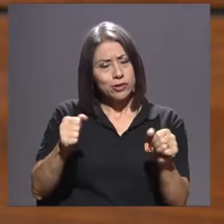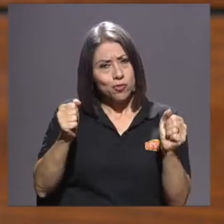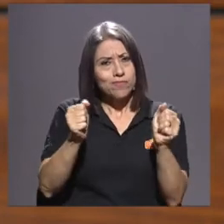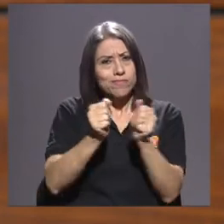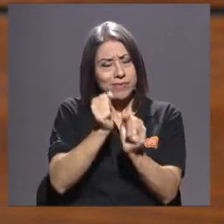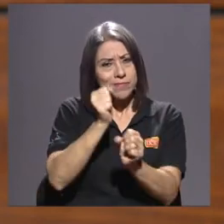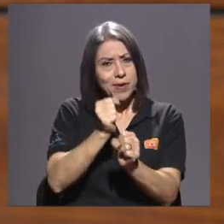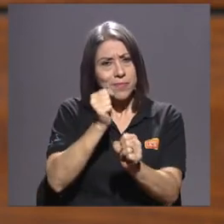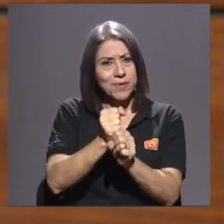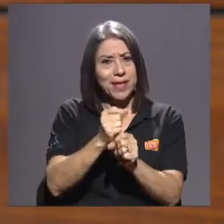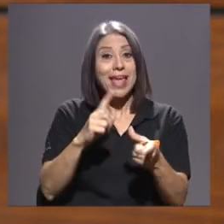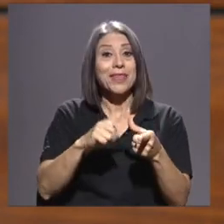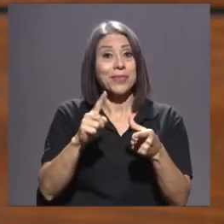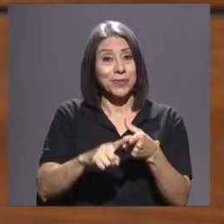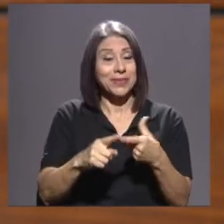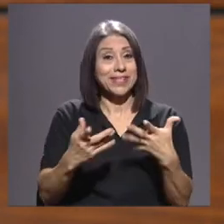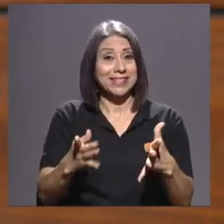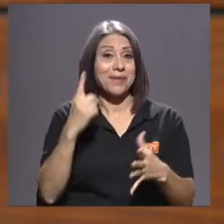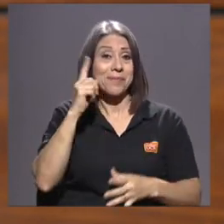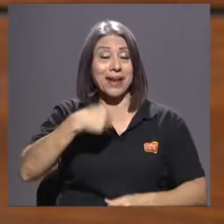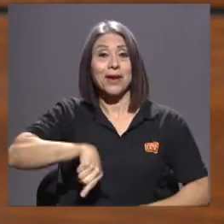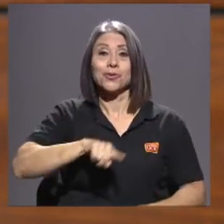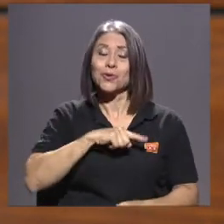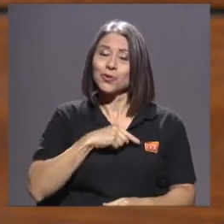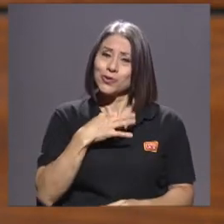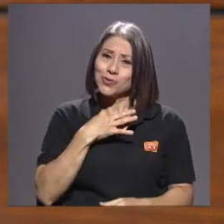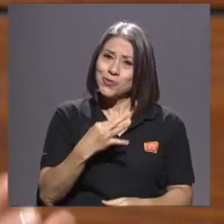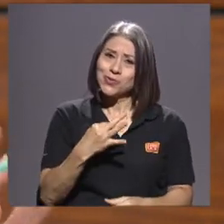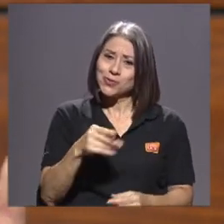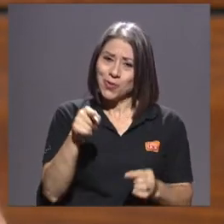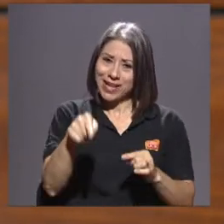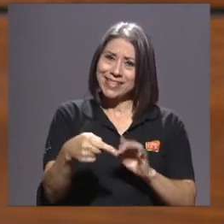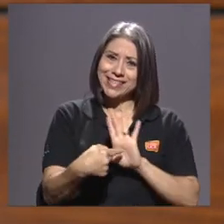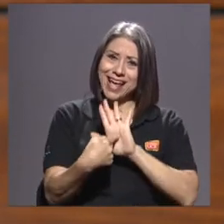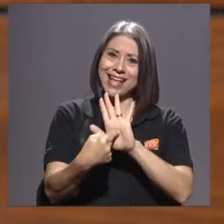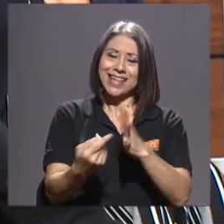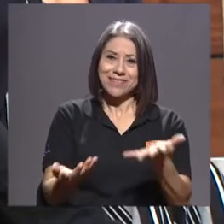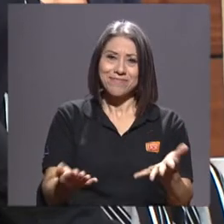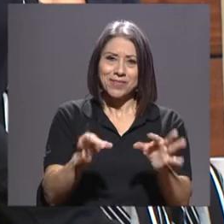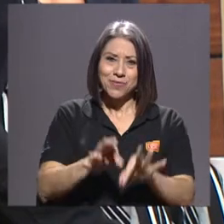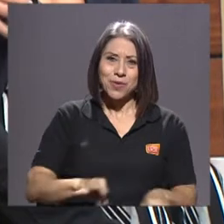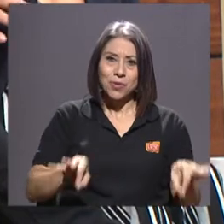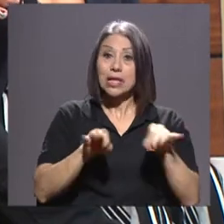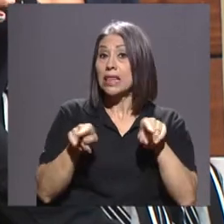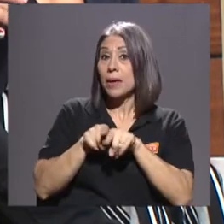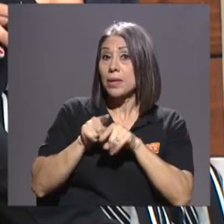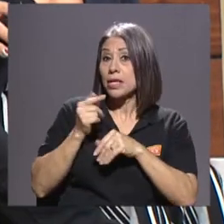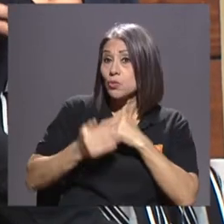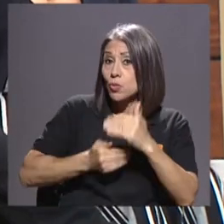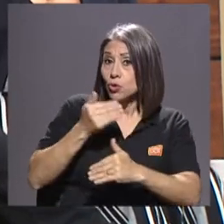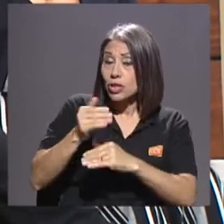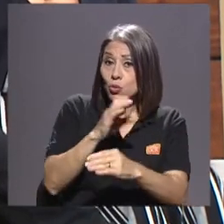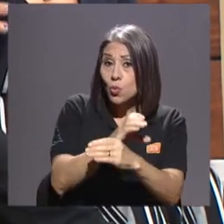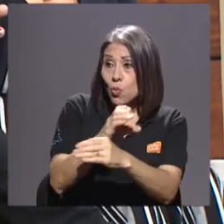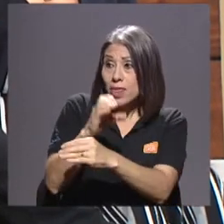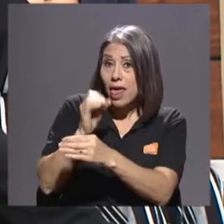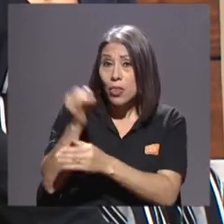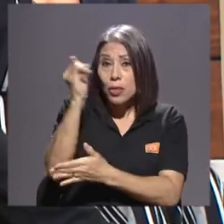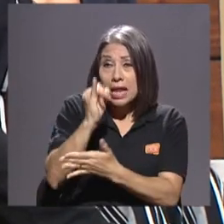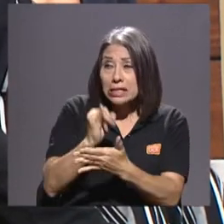Entonces, antes para nosotros también es un gusto que esa muestra esté aquí. Es muy importante. ¿Llevan un proceso de cuidado de las obras también para